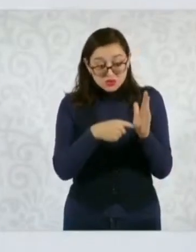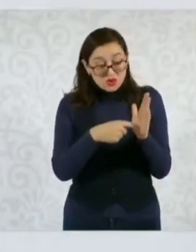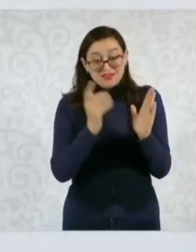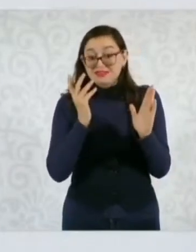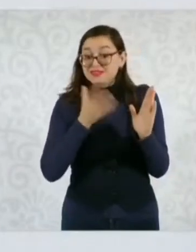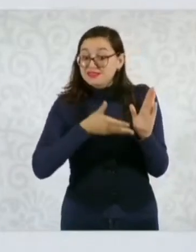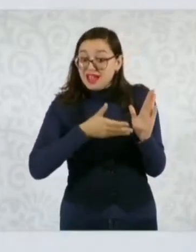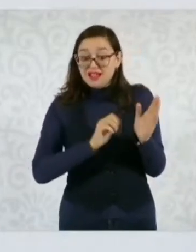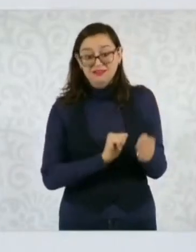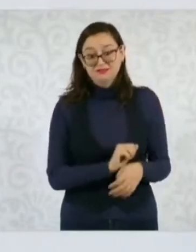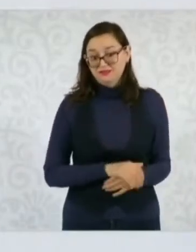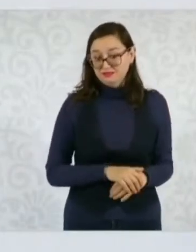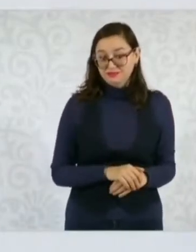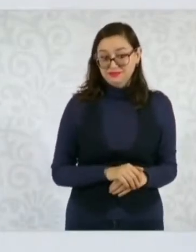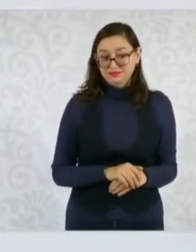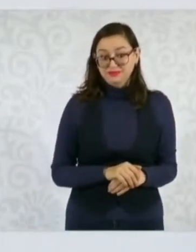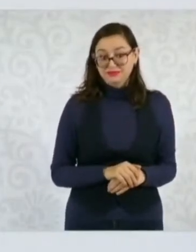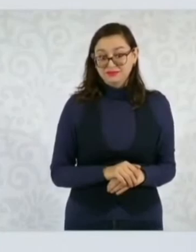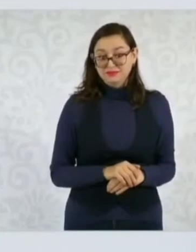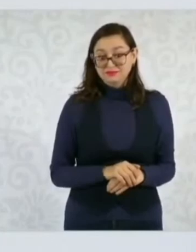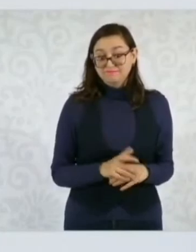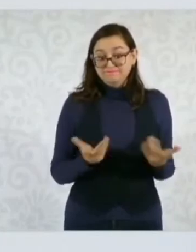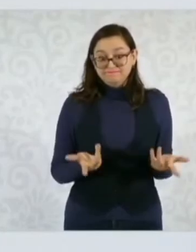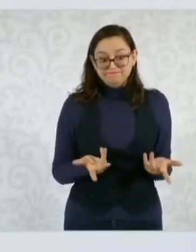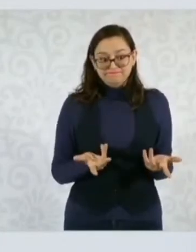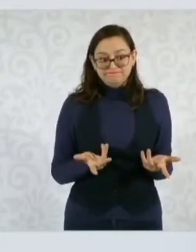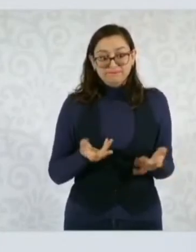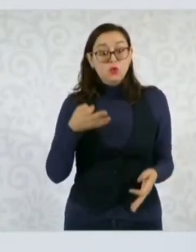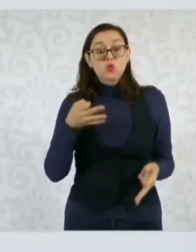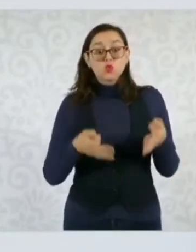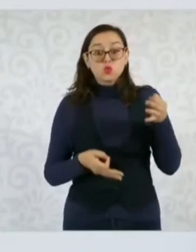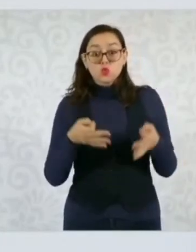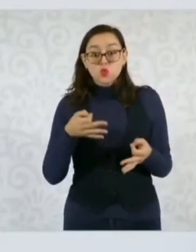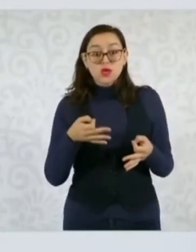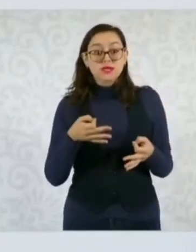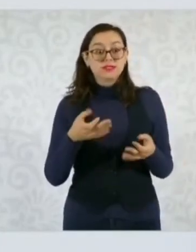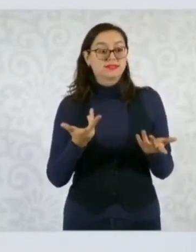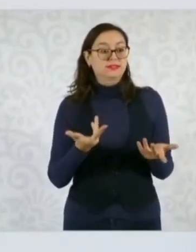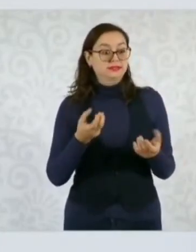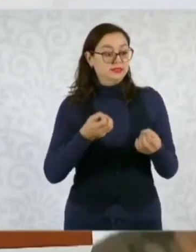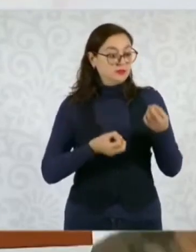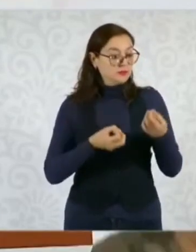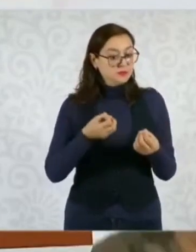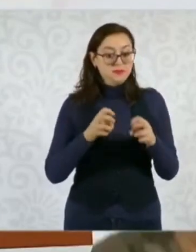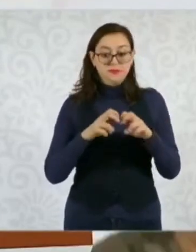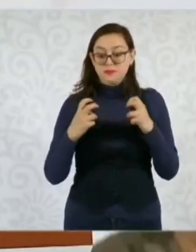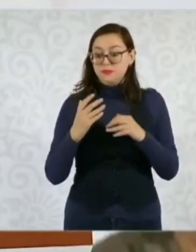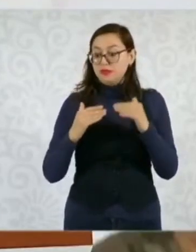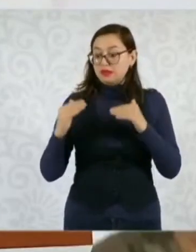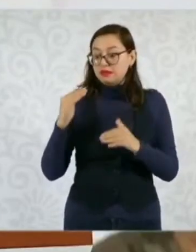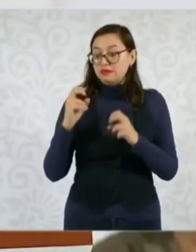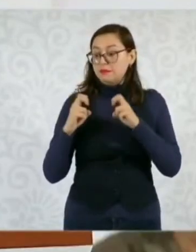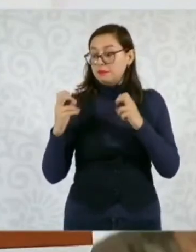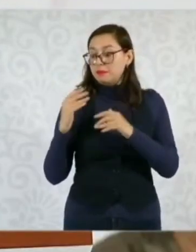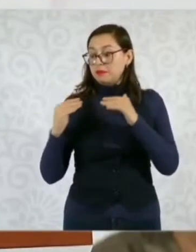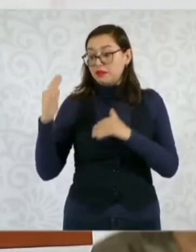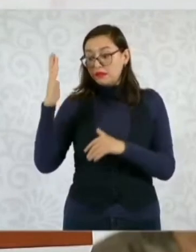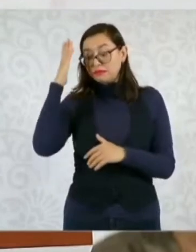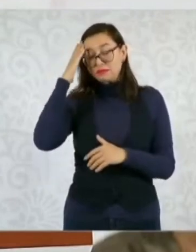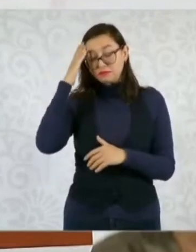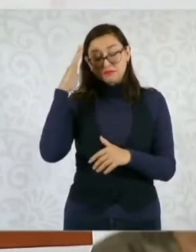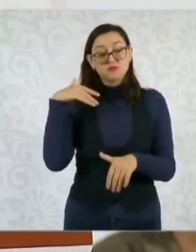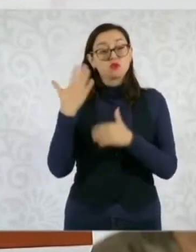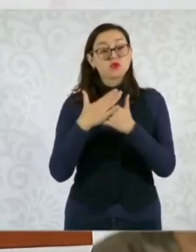y los jueces, magistrados y ministros van a ser electos en junio del